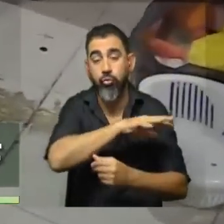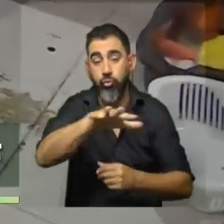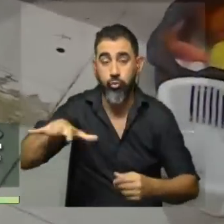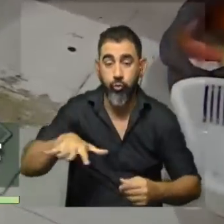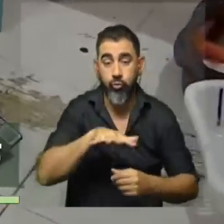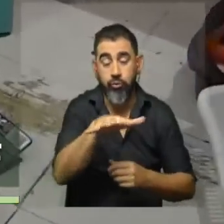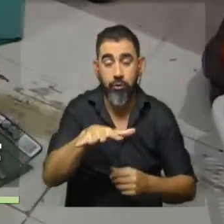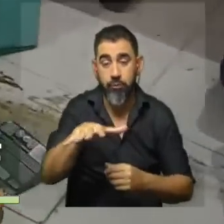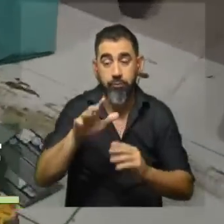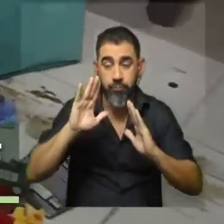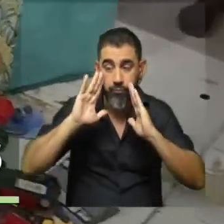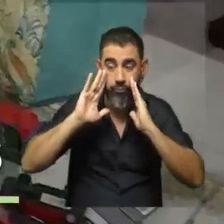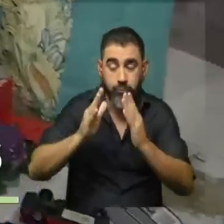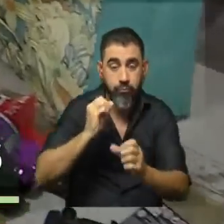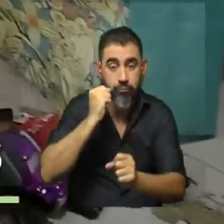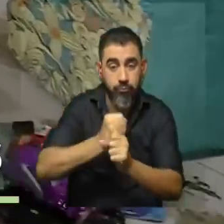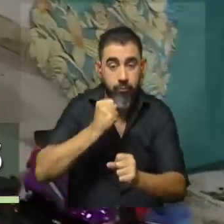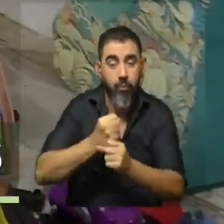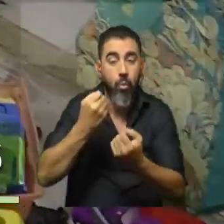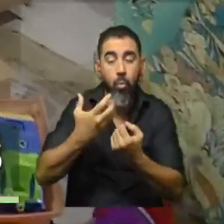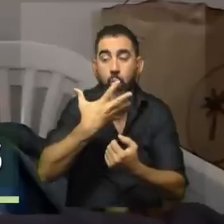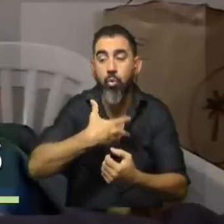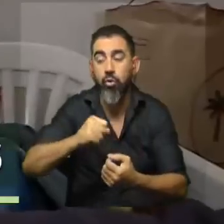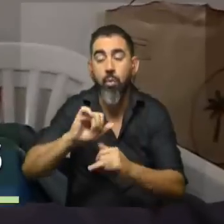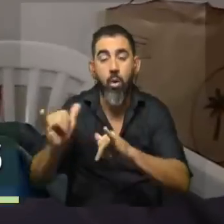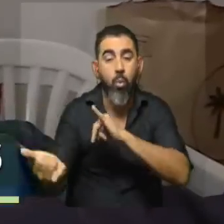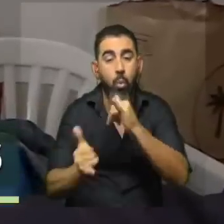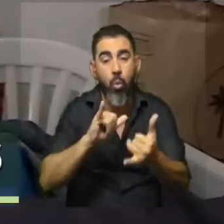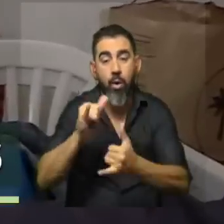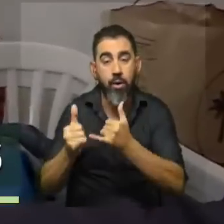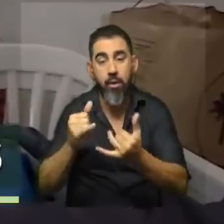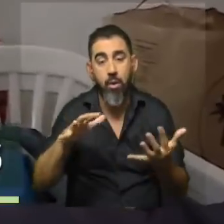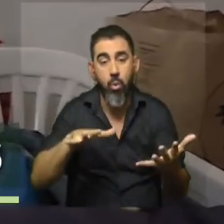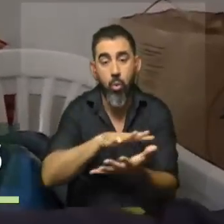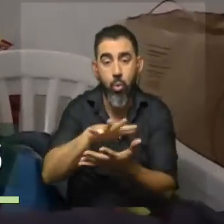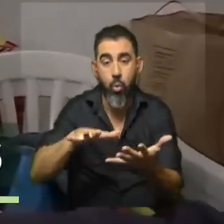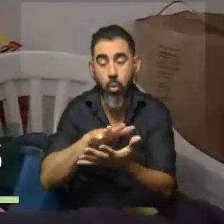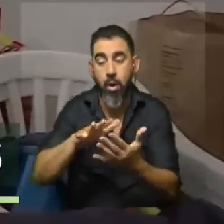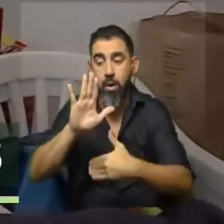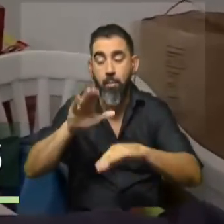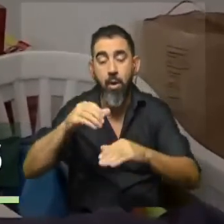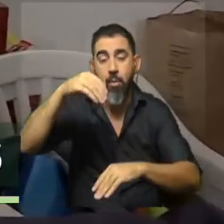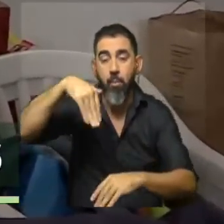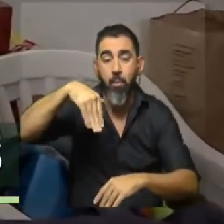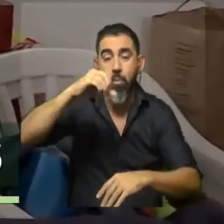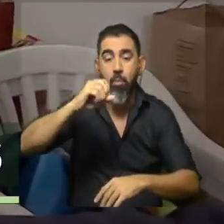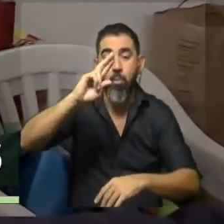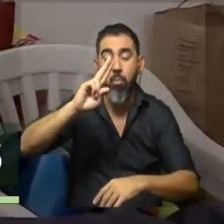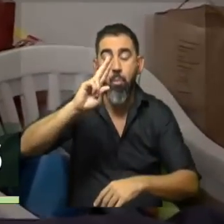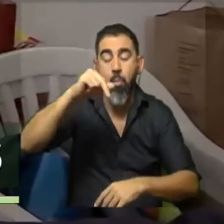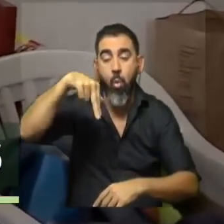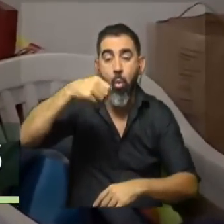trabajando en eso, cómo hacer llegar los juguetes en cada lugar que podamos ir, sobre todo en el Monarca, que es el primer